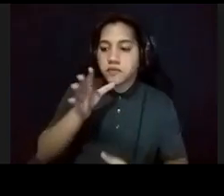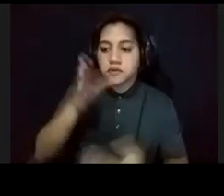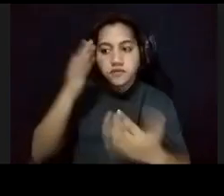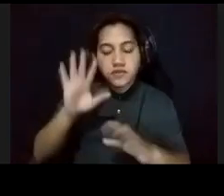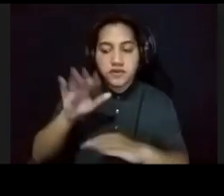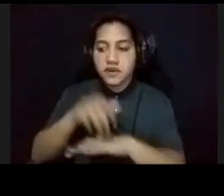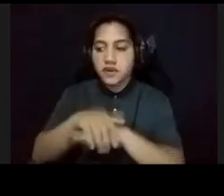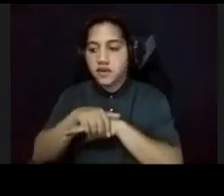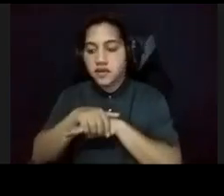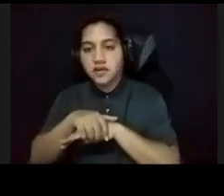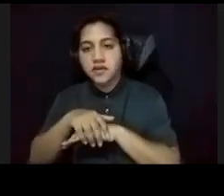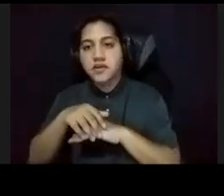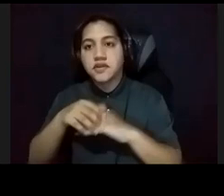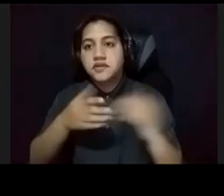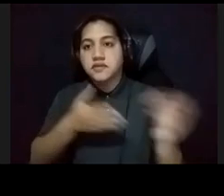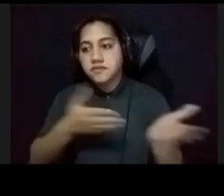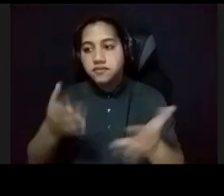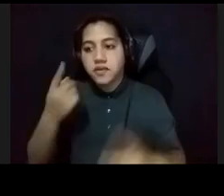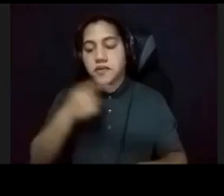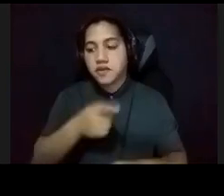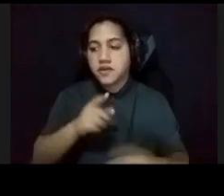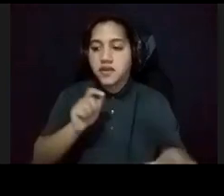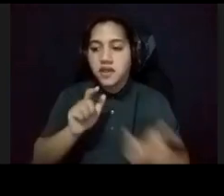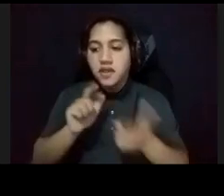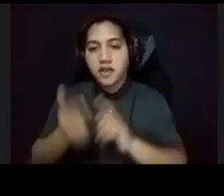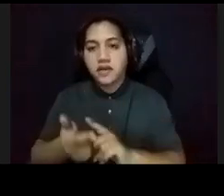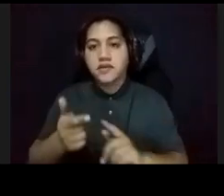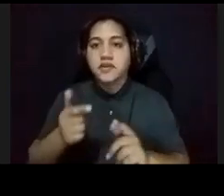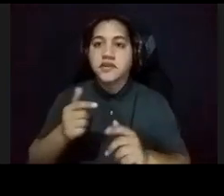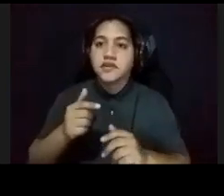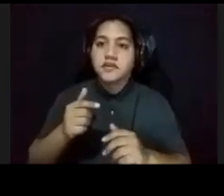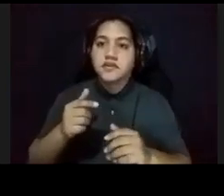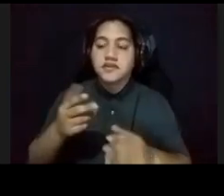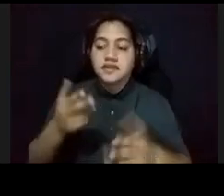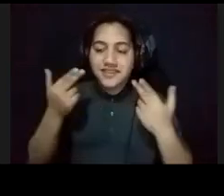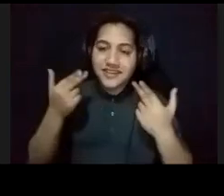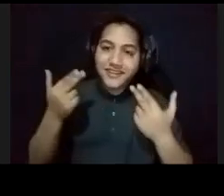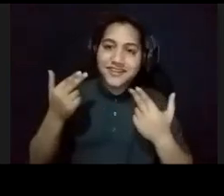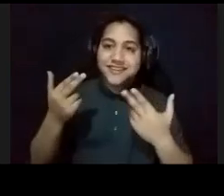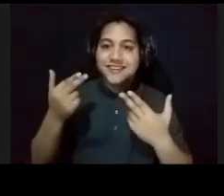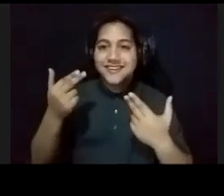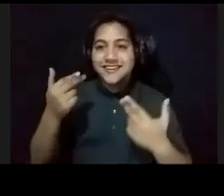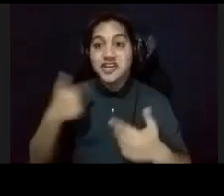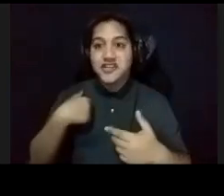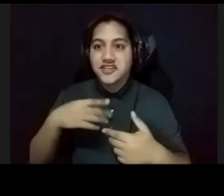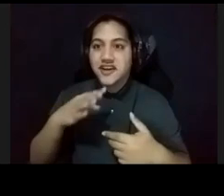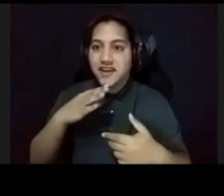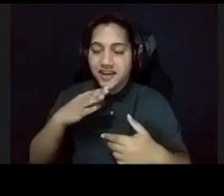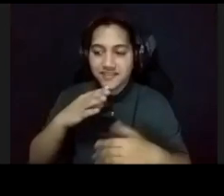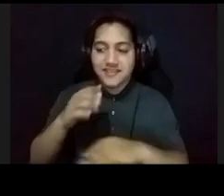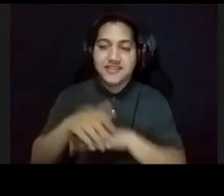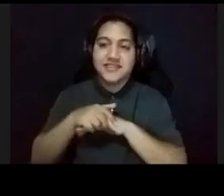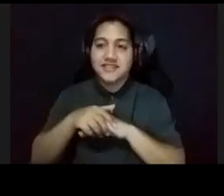inglés, y se lo llevaba a él, para que lo tradujera, entonces, él se reía, carcajada, y decía, yo, hablando inglés,